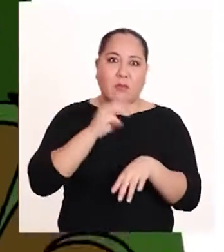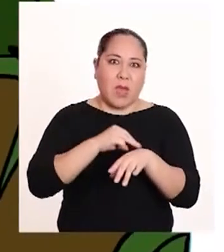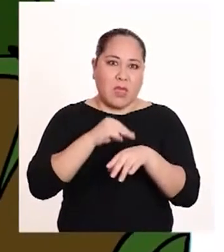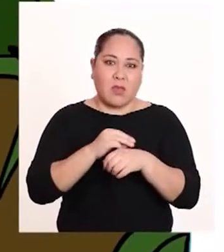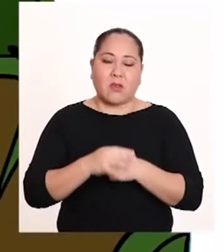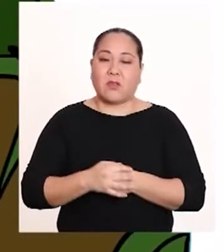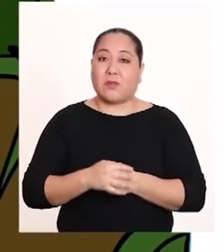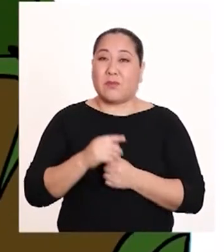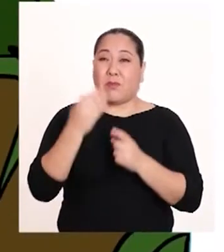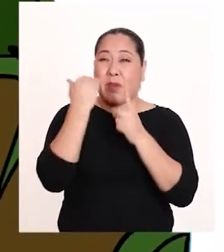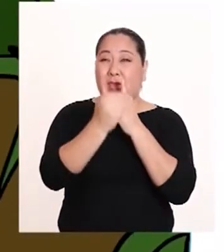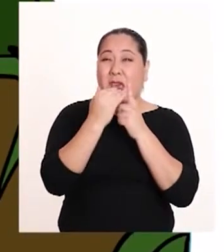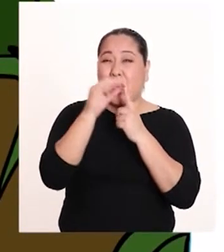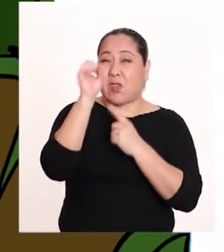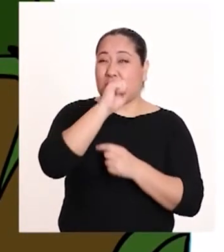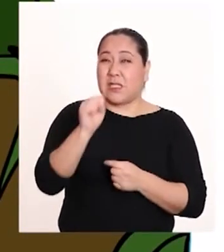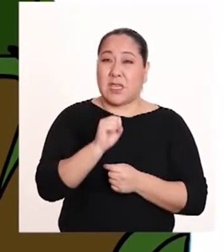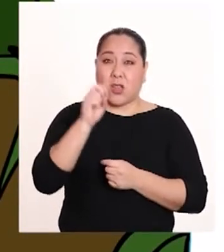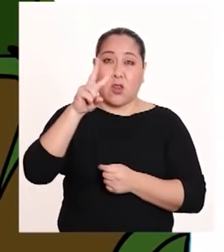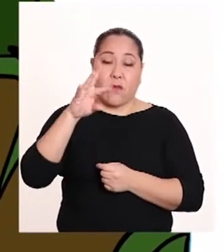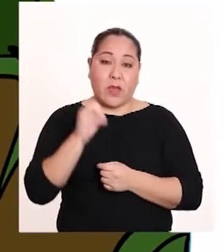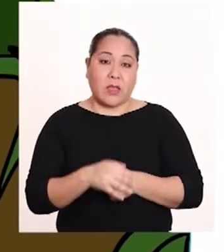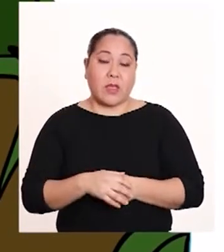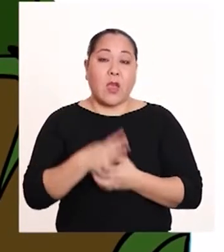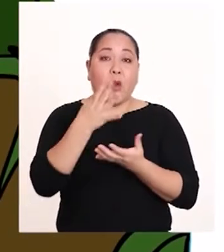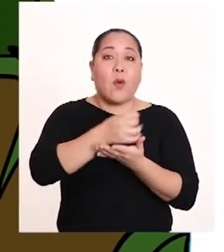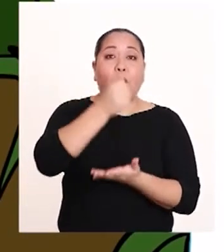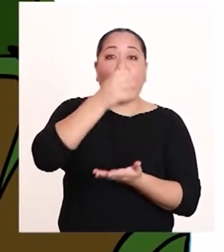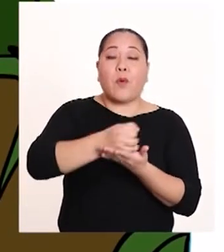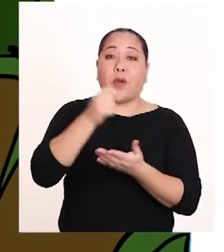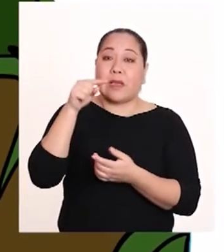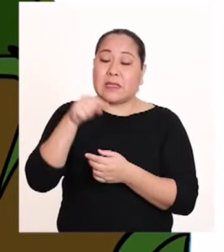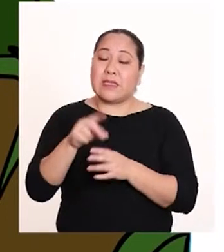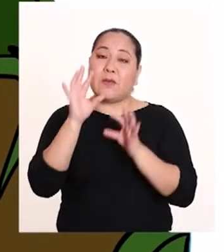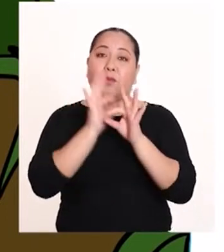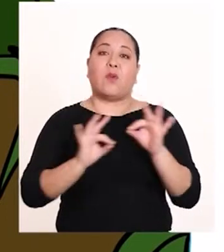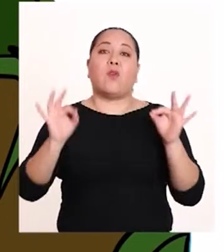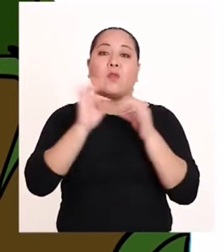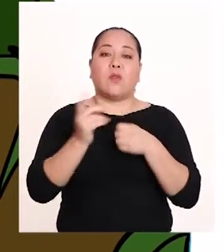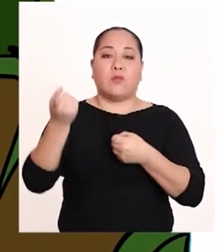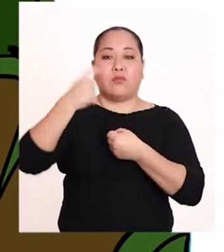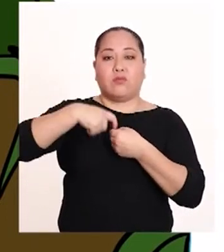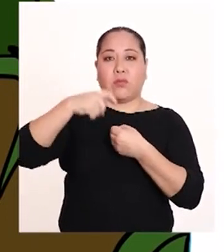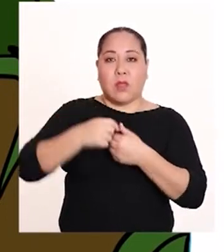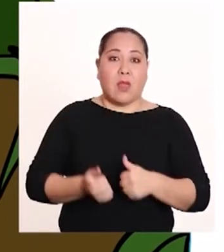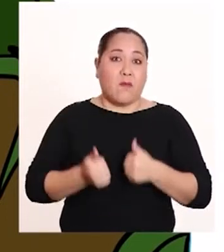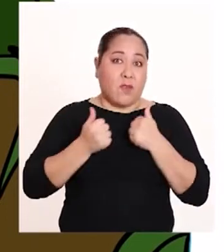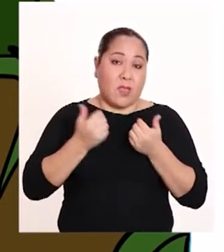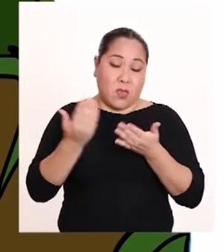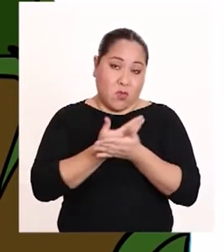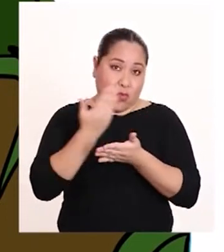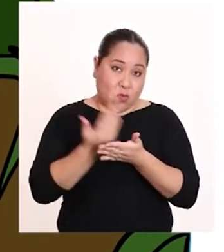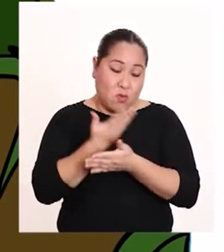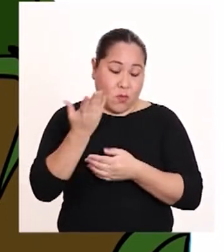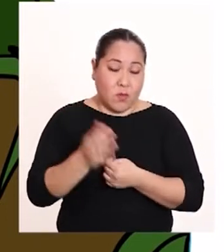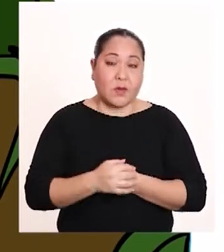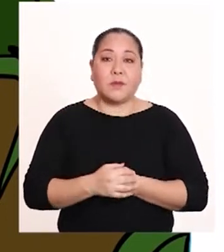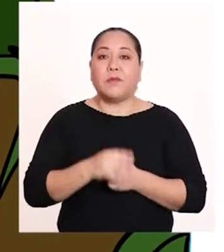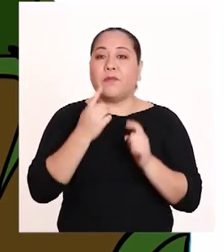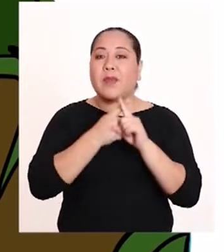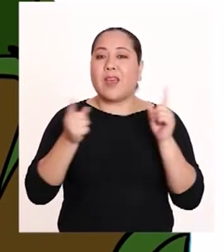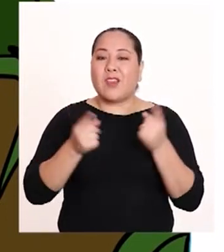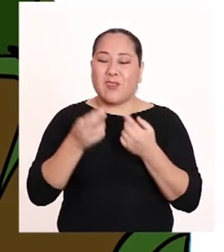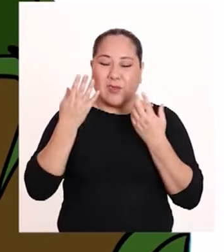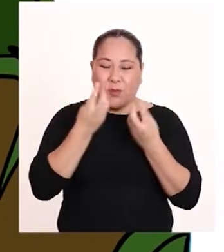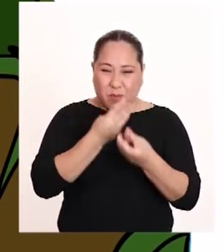médicos. Desde mediados del siglo XX, los plásticos son parte integral de nuestra vida moderna. Sin embargo,